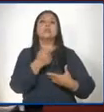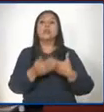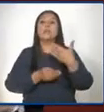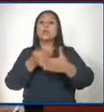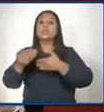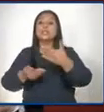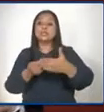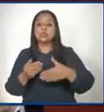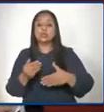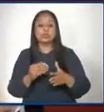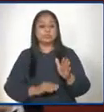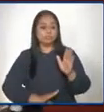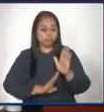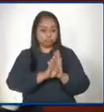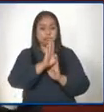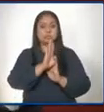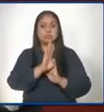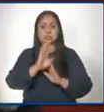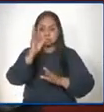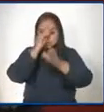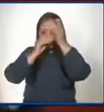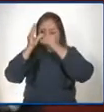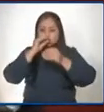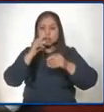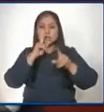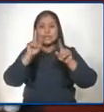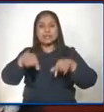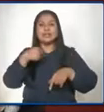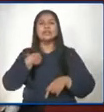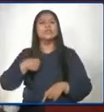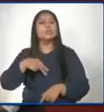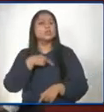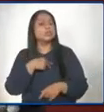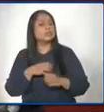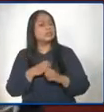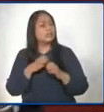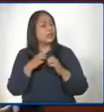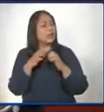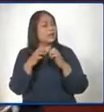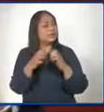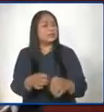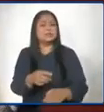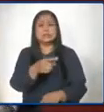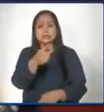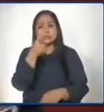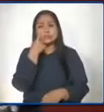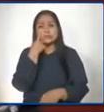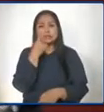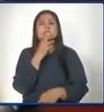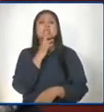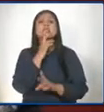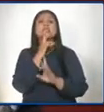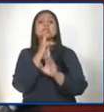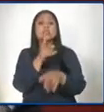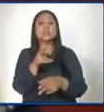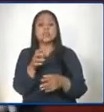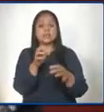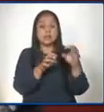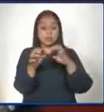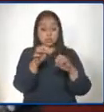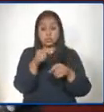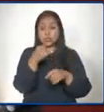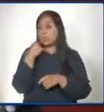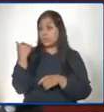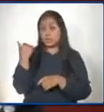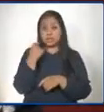formación. Estamos haciendo nuestro mejor esfuerzo y ustedes van a ver los resultados en esa evaluación a la que, como ya dijo